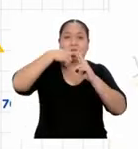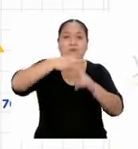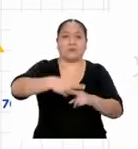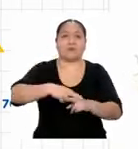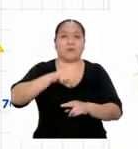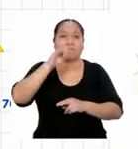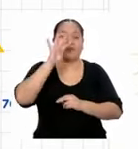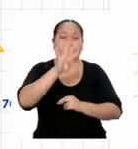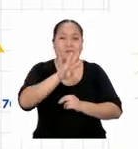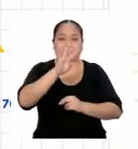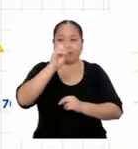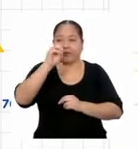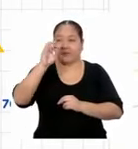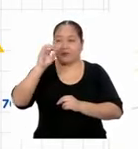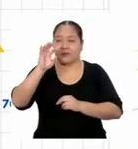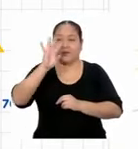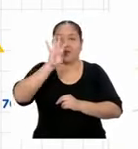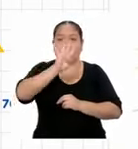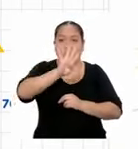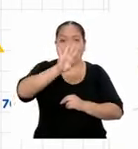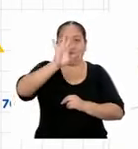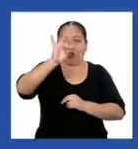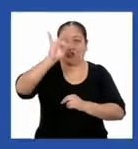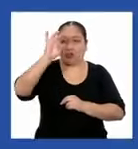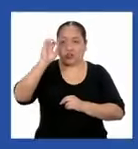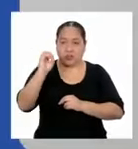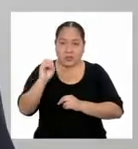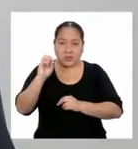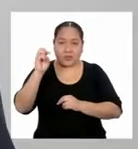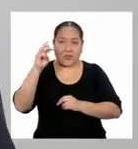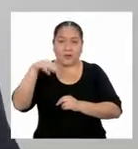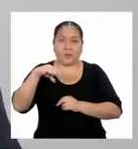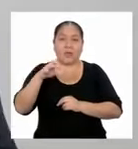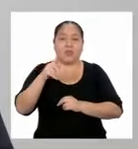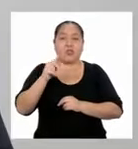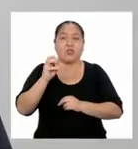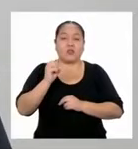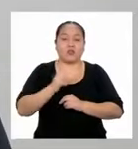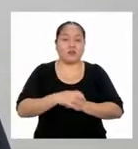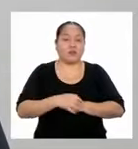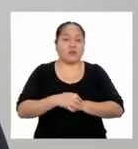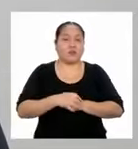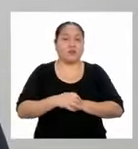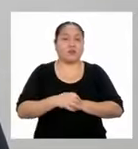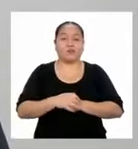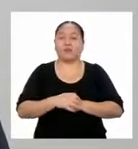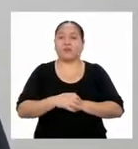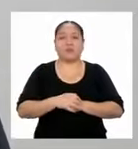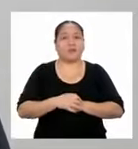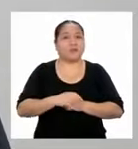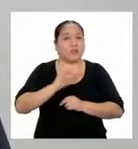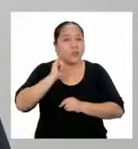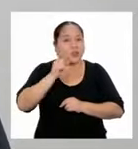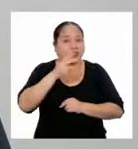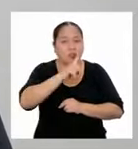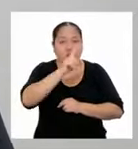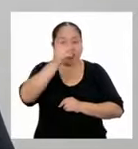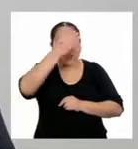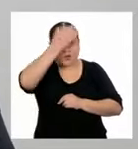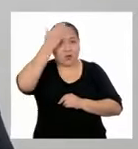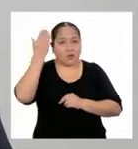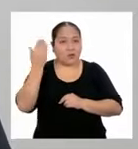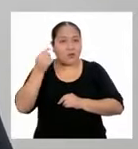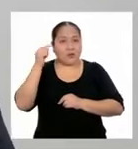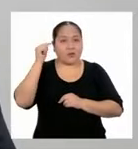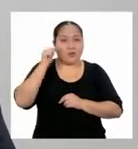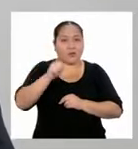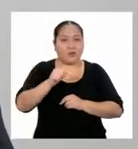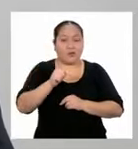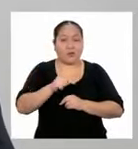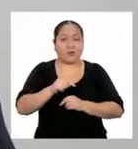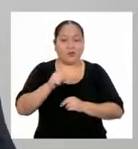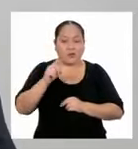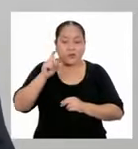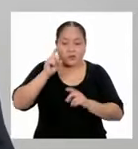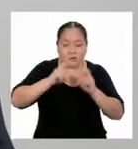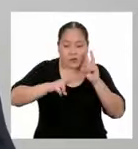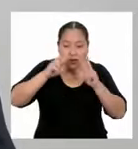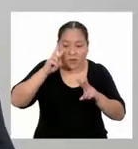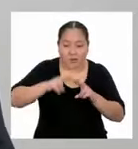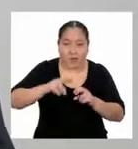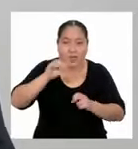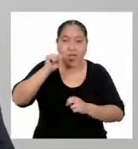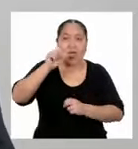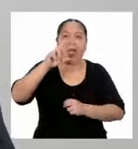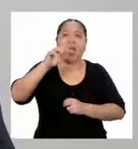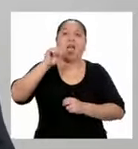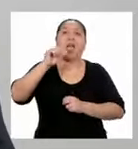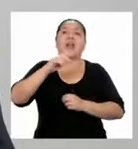de 480 metros. Jonathan, no te vayas a olvidar que lo que debes calcular es